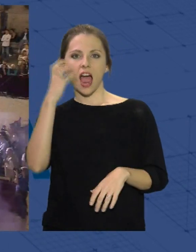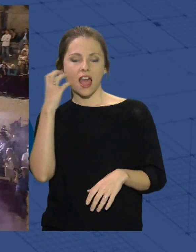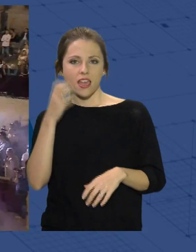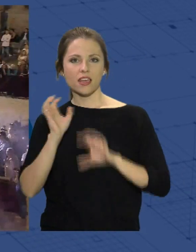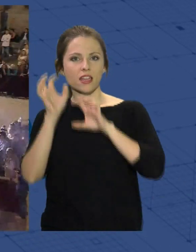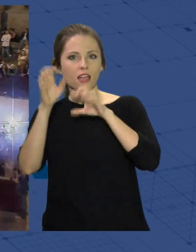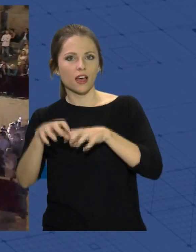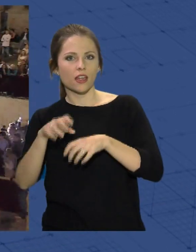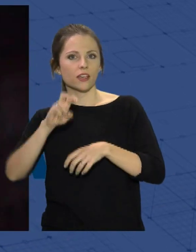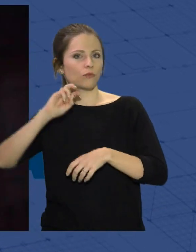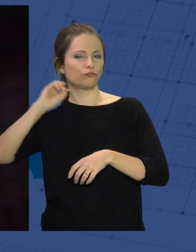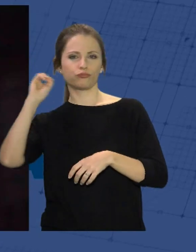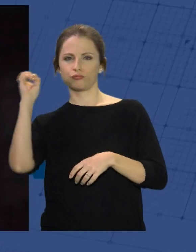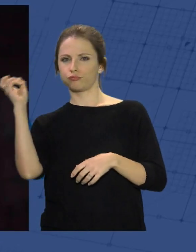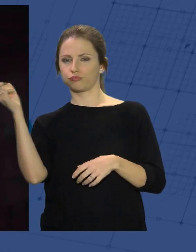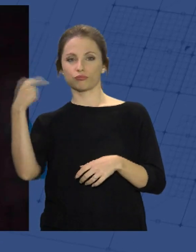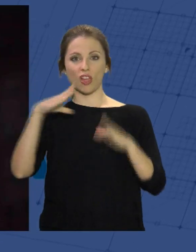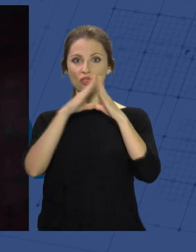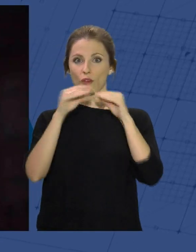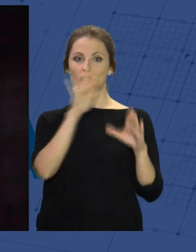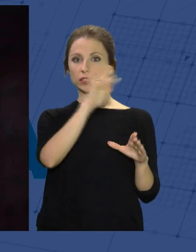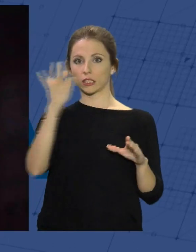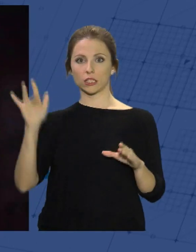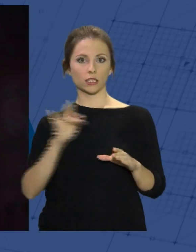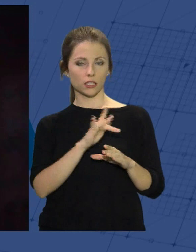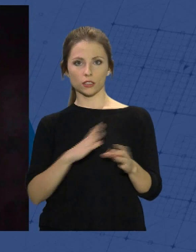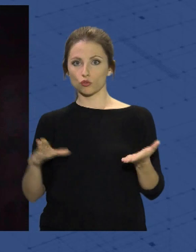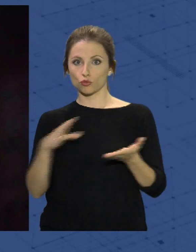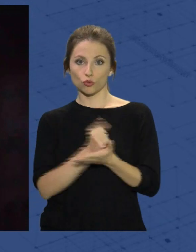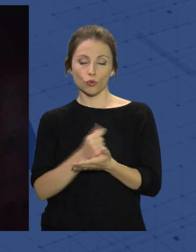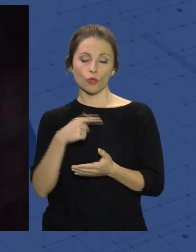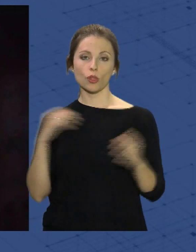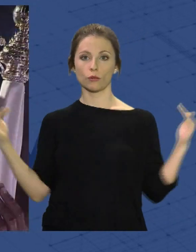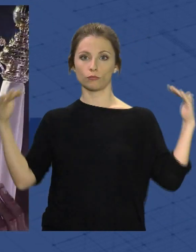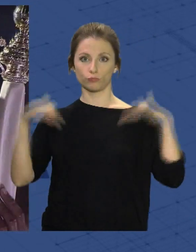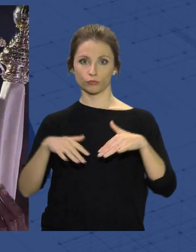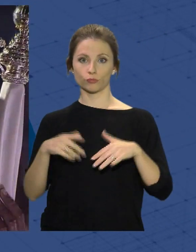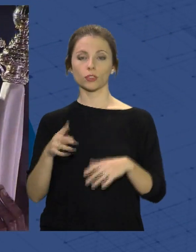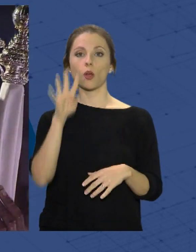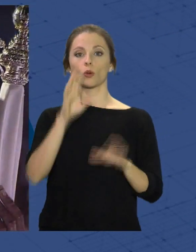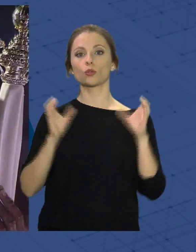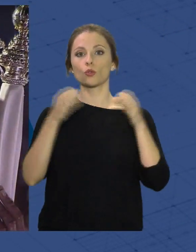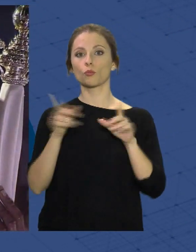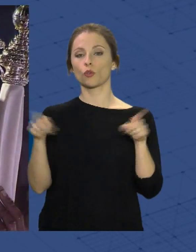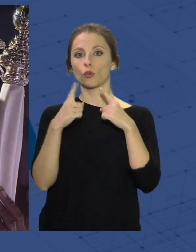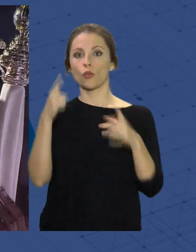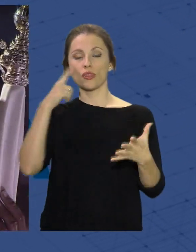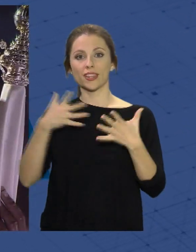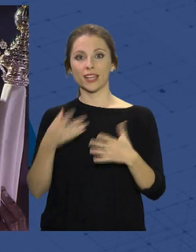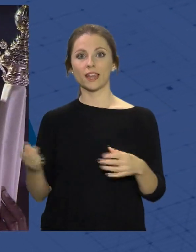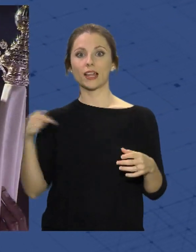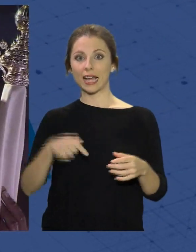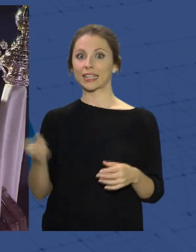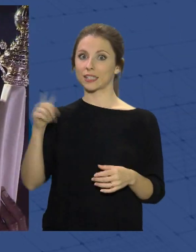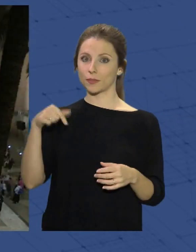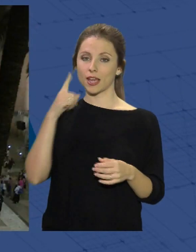Cigarreras, Triana, La Oliva de las Salteras o Virgen de los Reyes, entre otras. Las cuatro formaciones musicales más destacadas de la provincia de Almería también